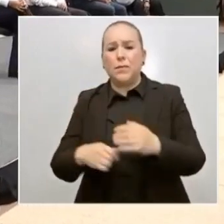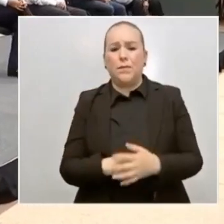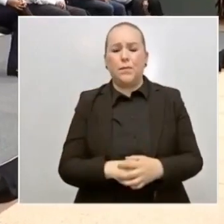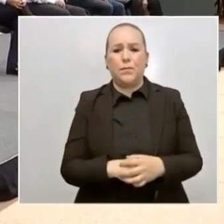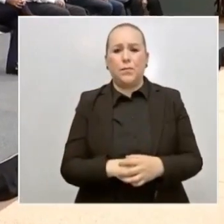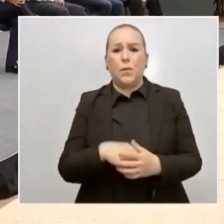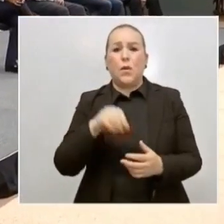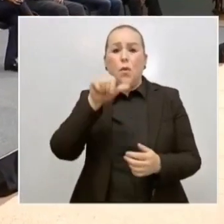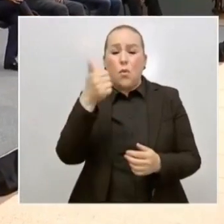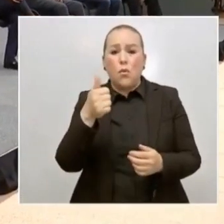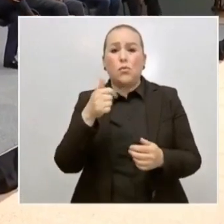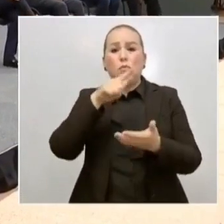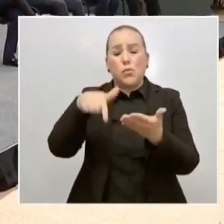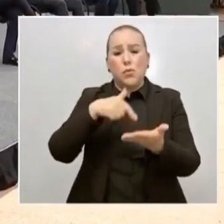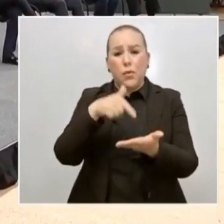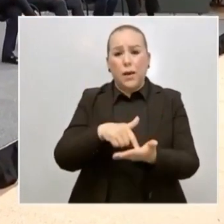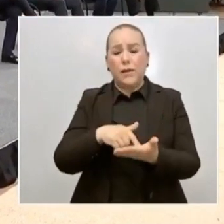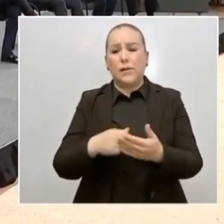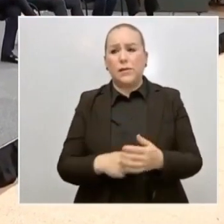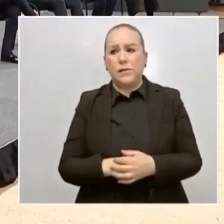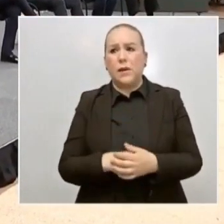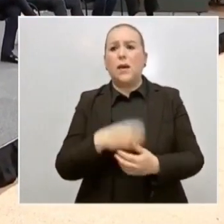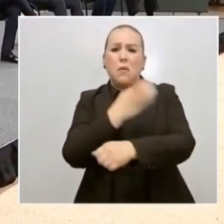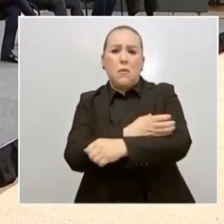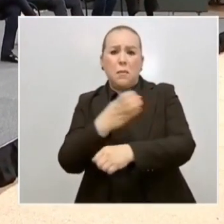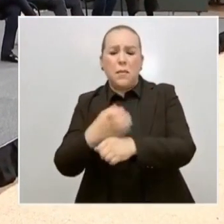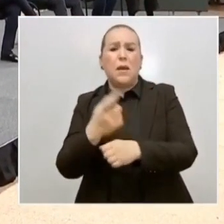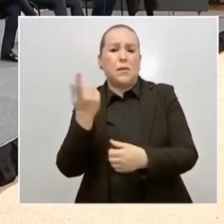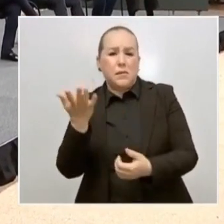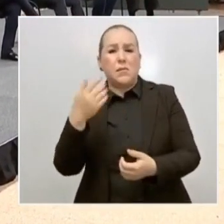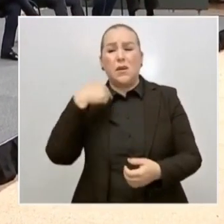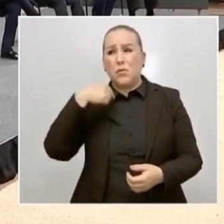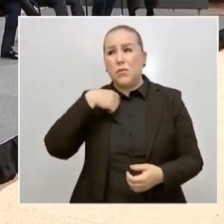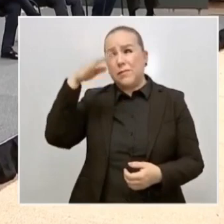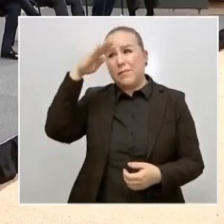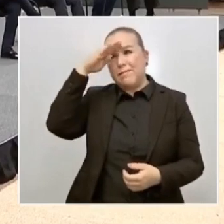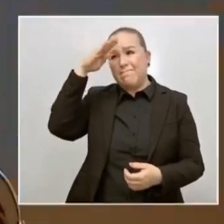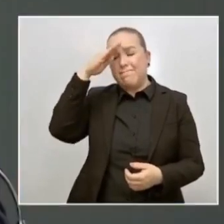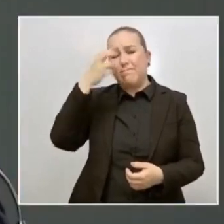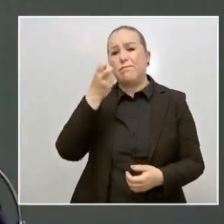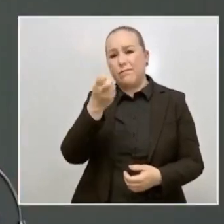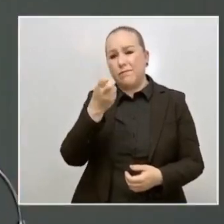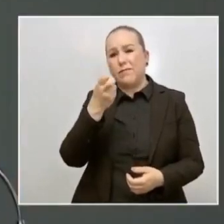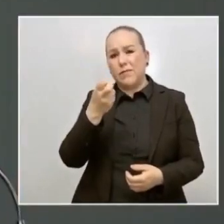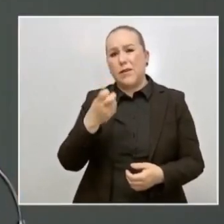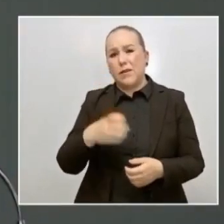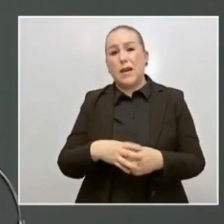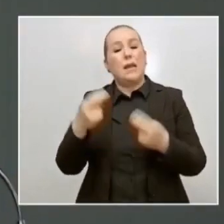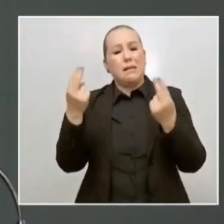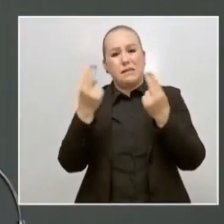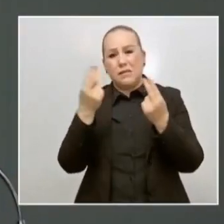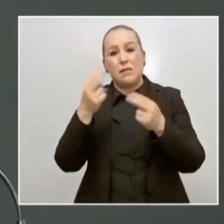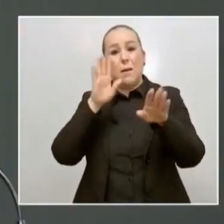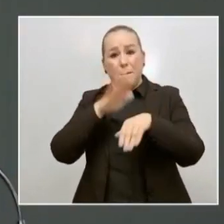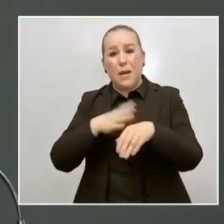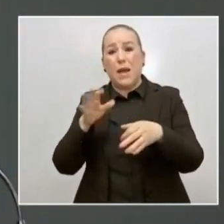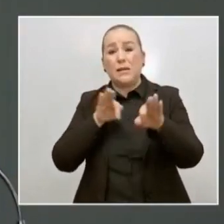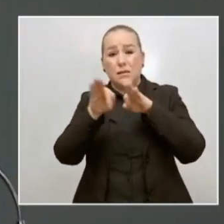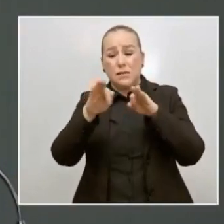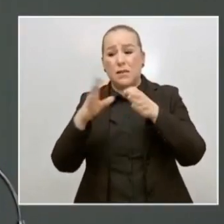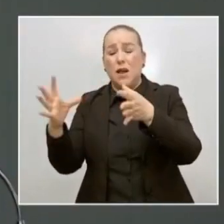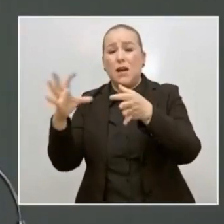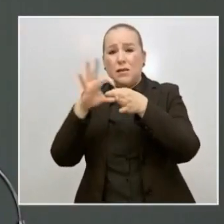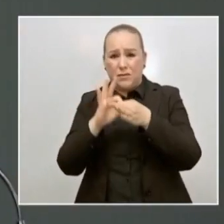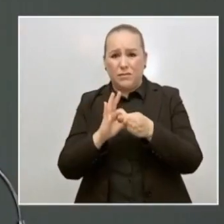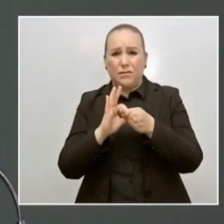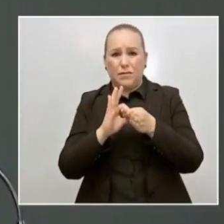En otros albergues, 28 niños acompañados. Y esto me parece que nos llama a una colaboración más estrecha. Aquí hay un muy